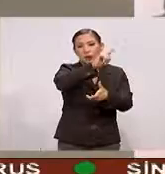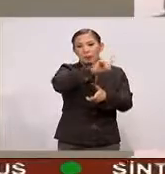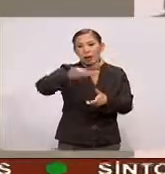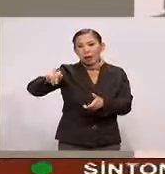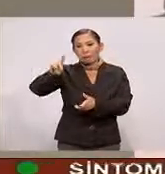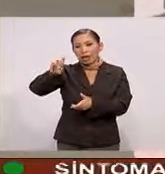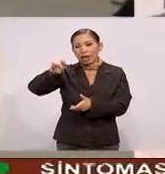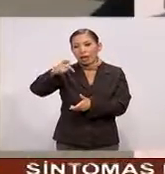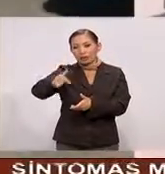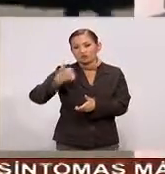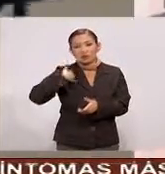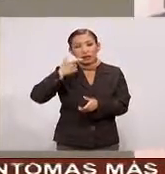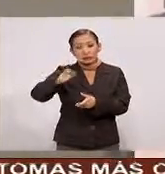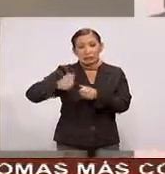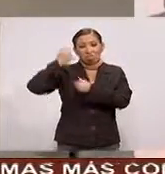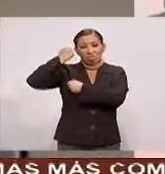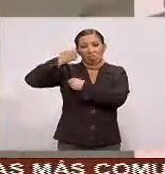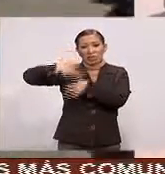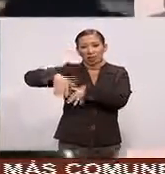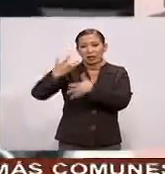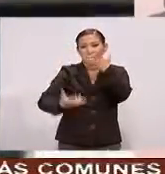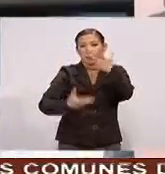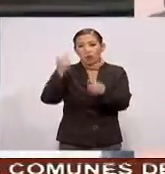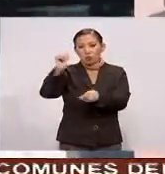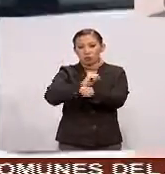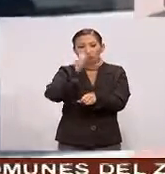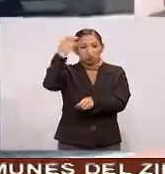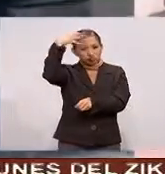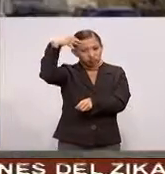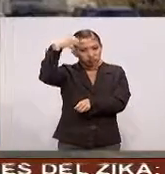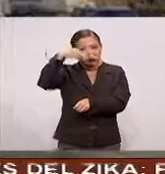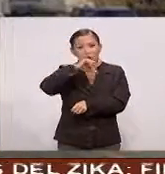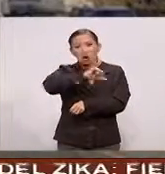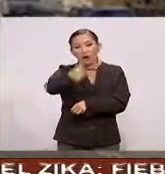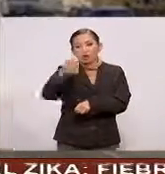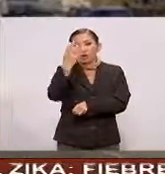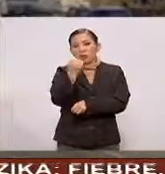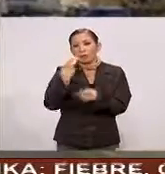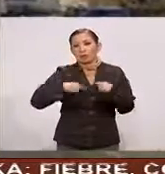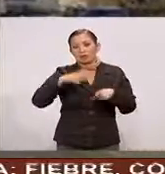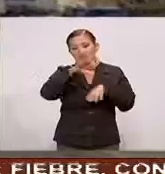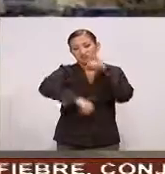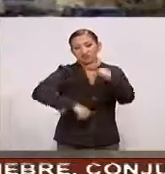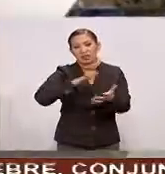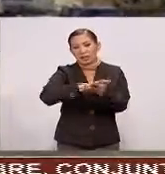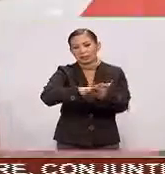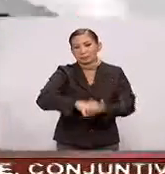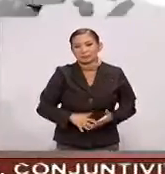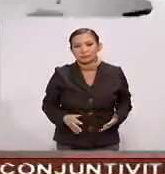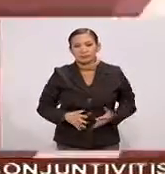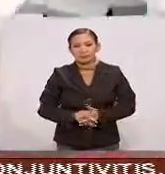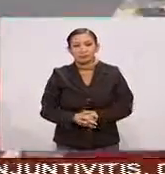-Paracho En medio de las protestas Quemaron una patrulla Por lo que otras Nueve personas Fueron detenidas